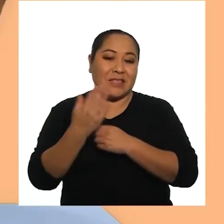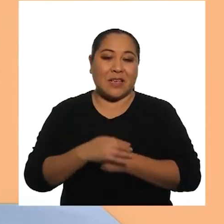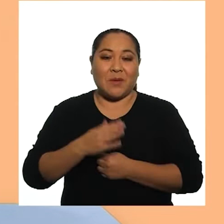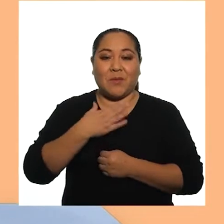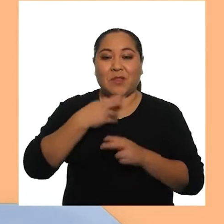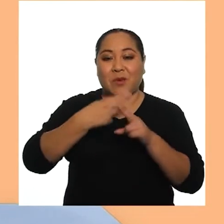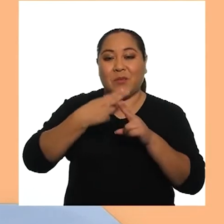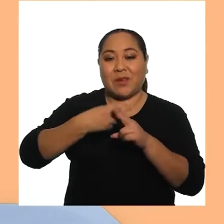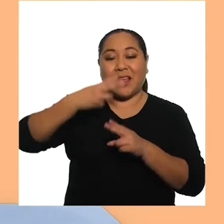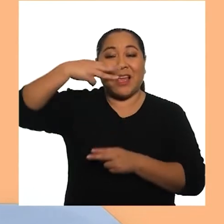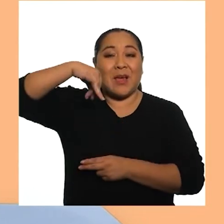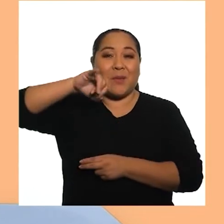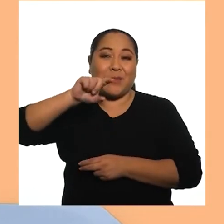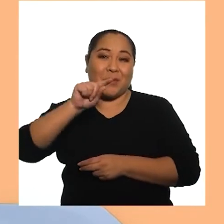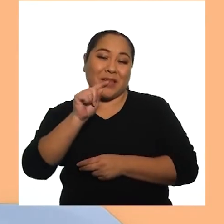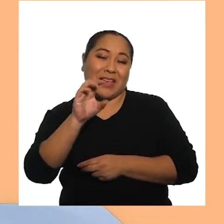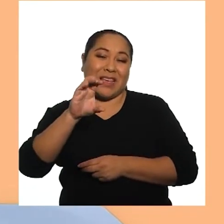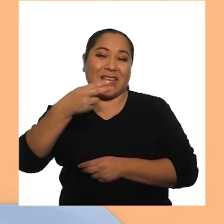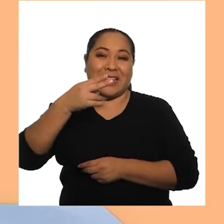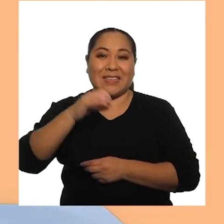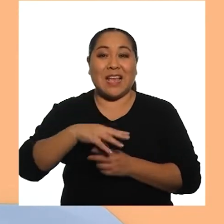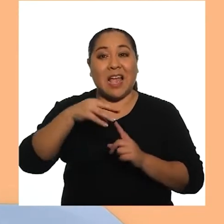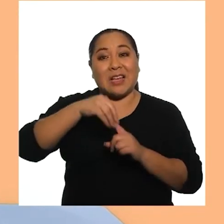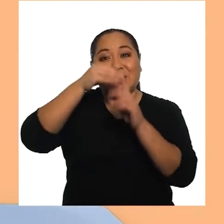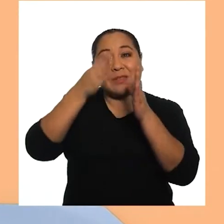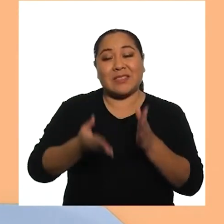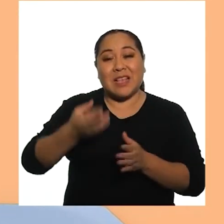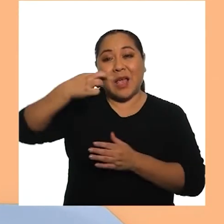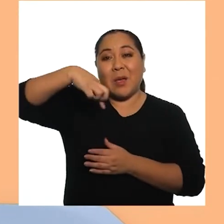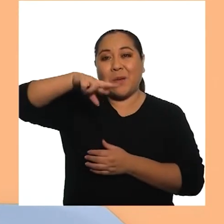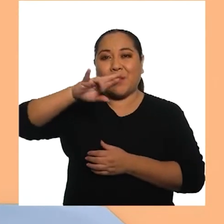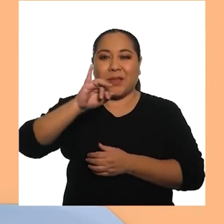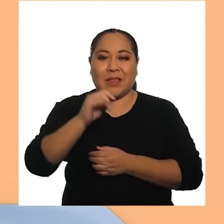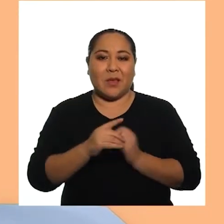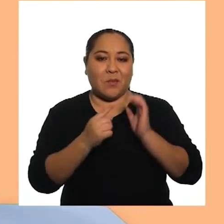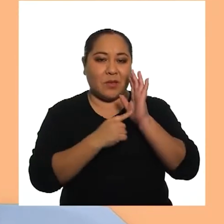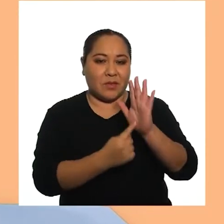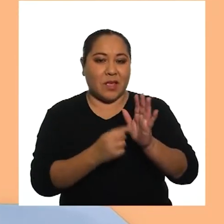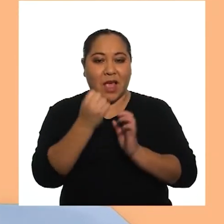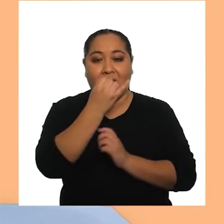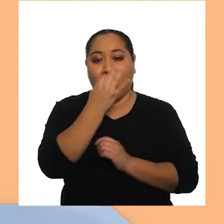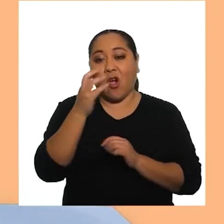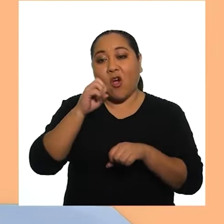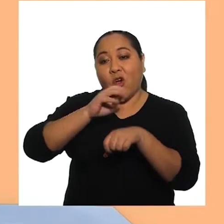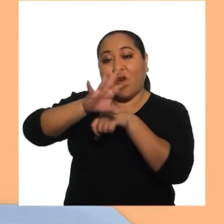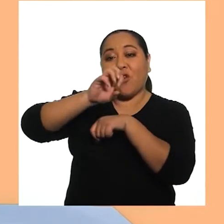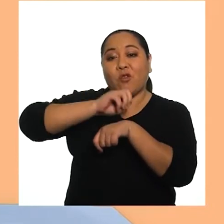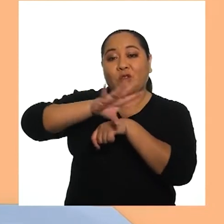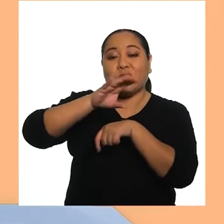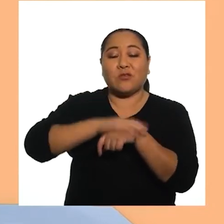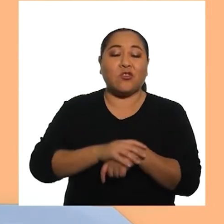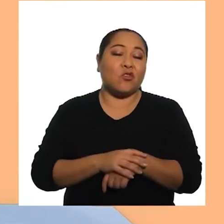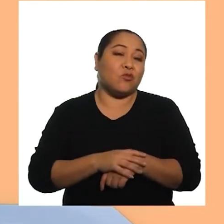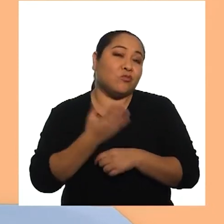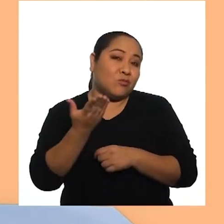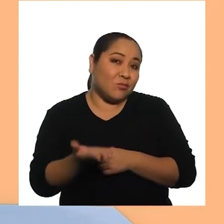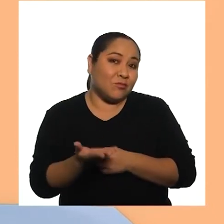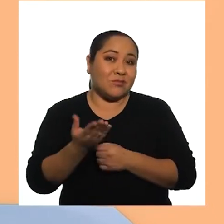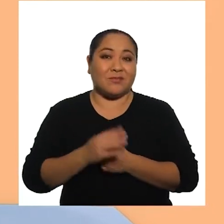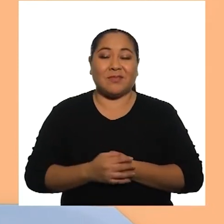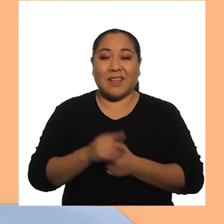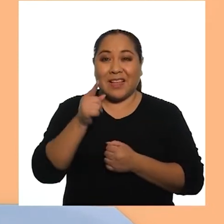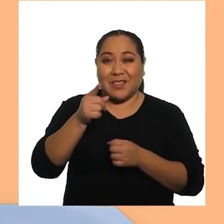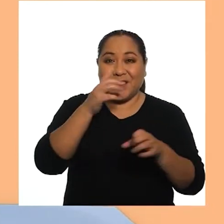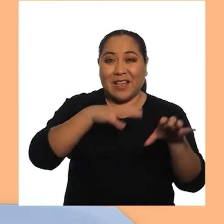familias, soy Michel González, Especialista del Prite Les presentaré a continuación algunas recomendaciones y